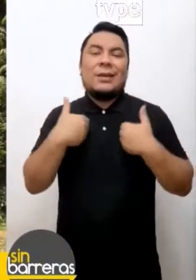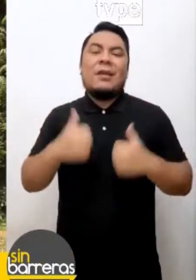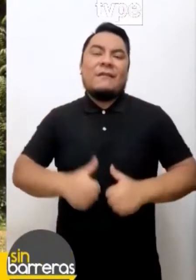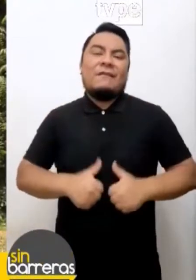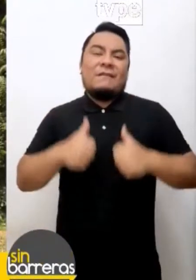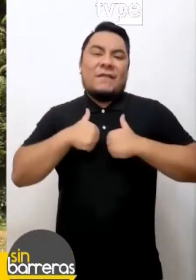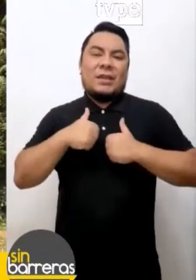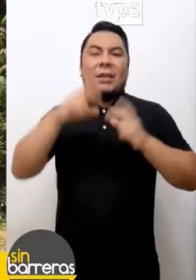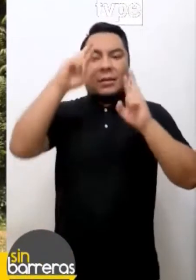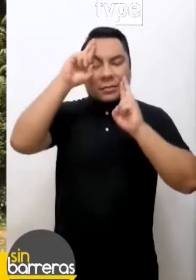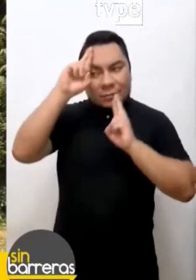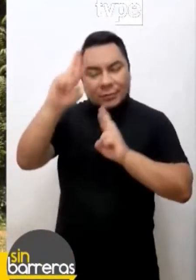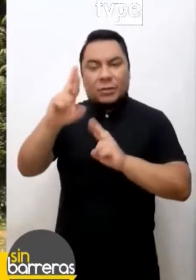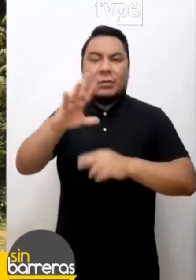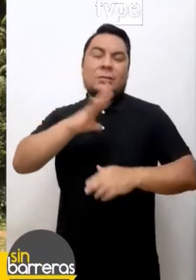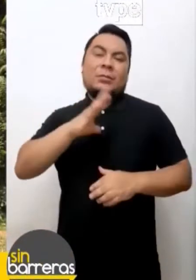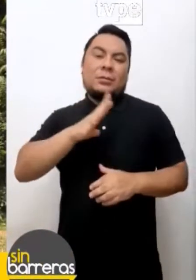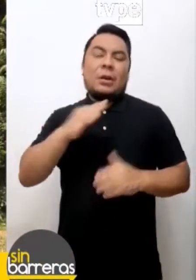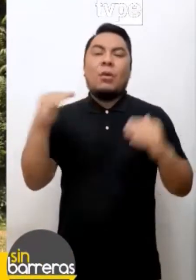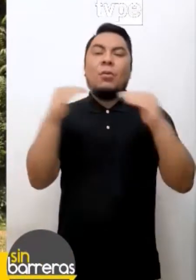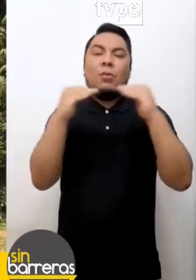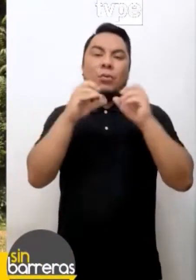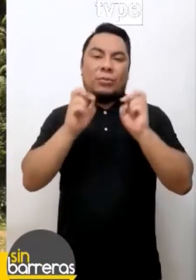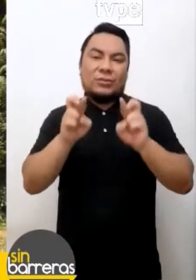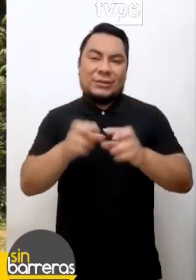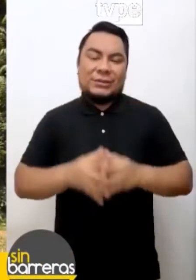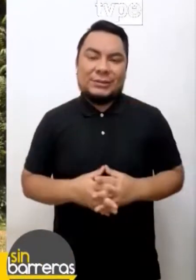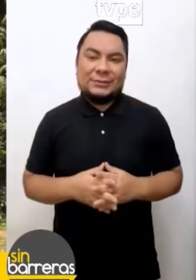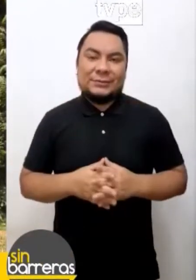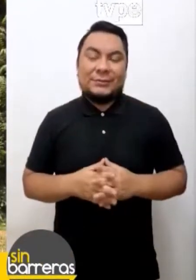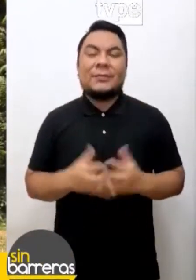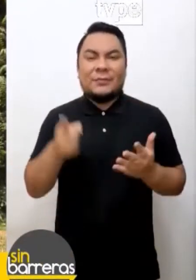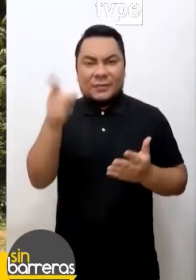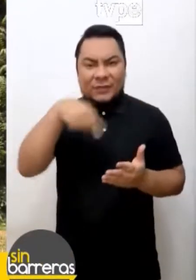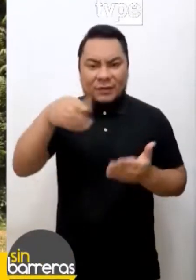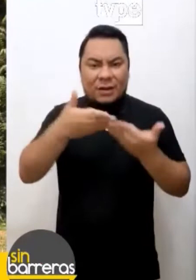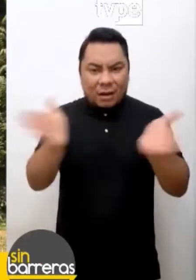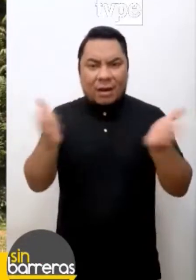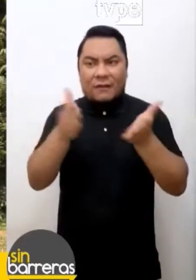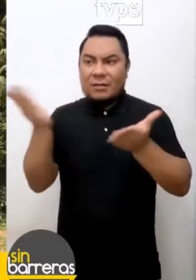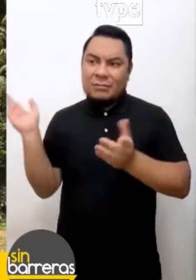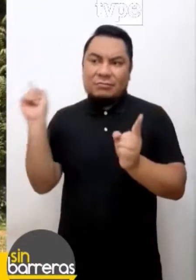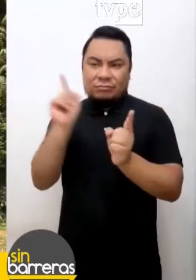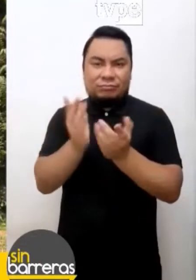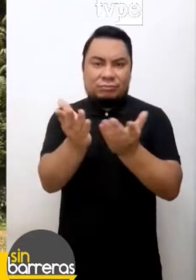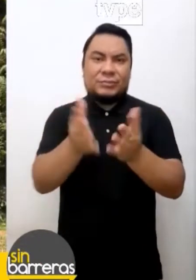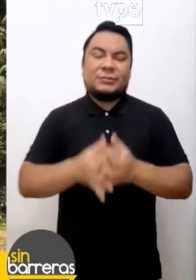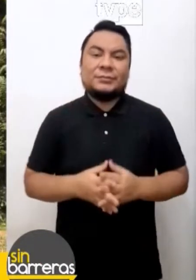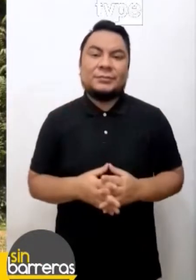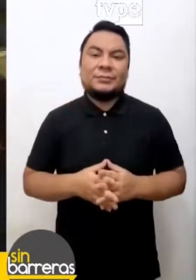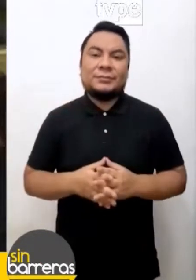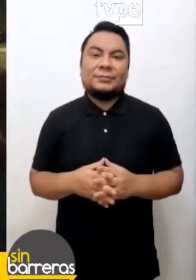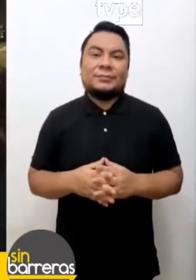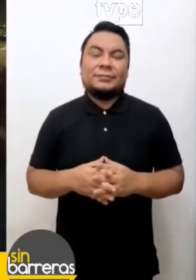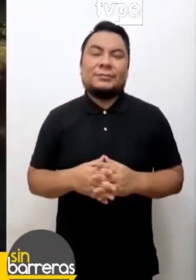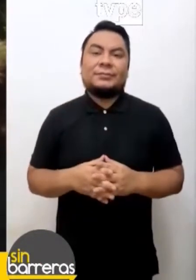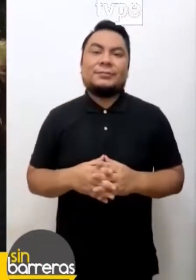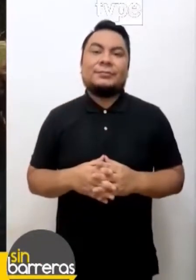ellos tendrán una vida marcada por el respeto, la tolerancia y la igualdad de oportunidades. Vayamos abriendo camino a los que vienen detrás.